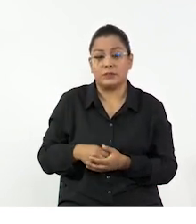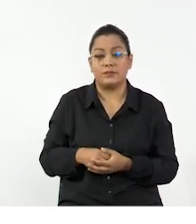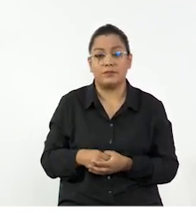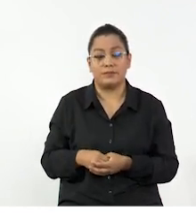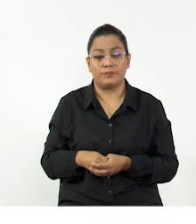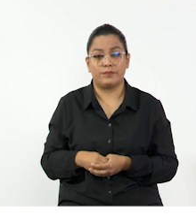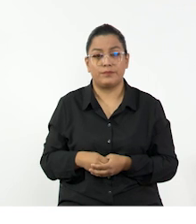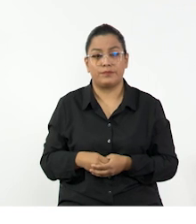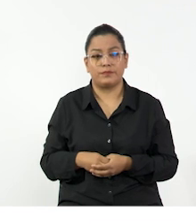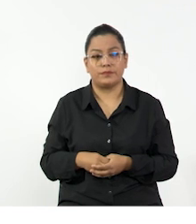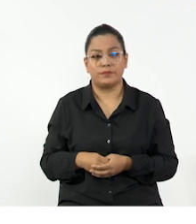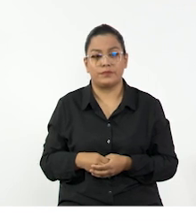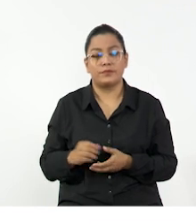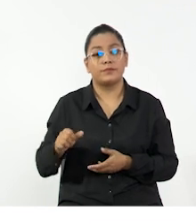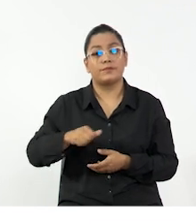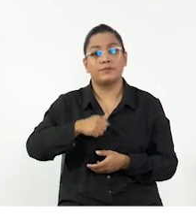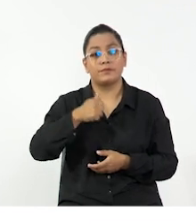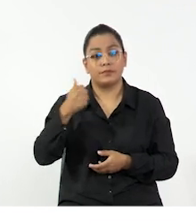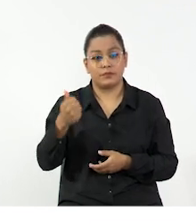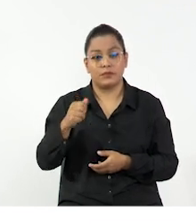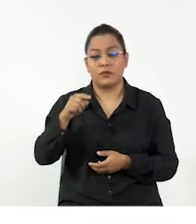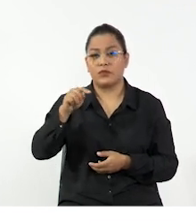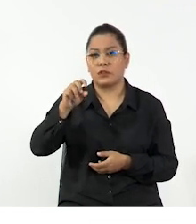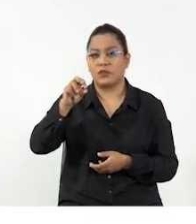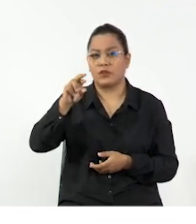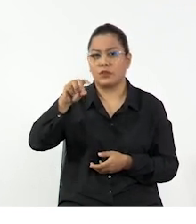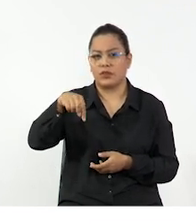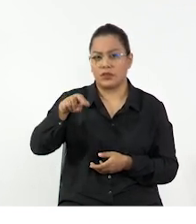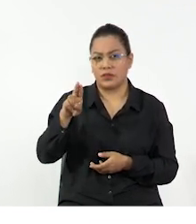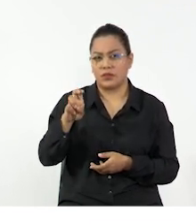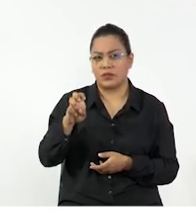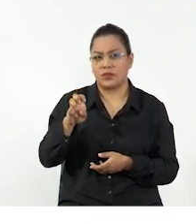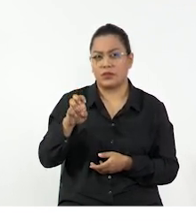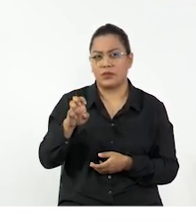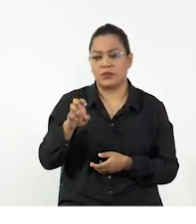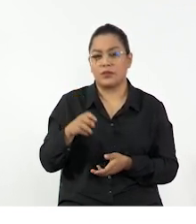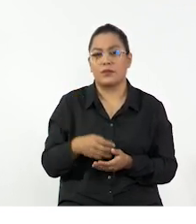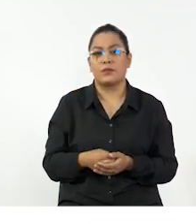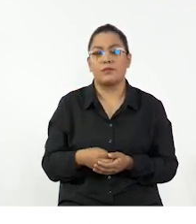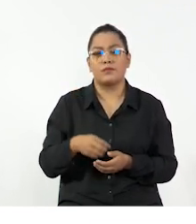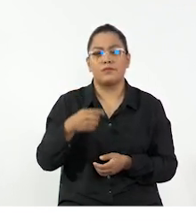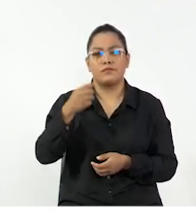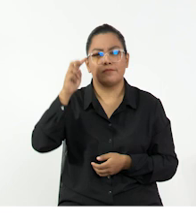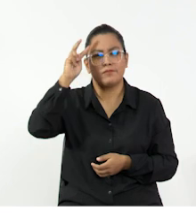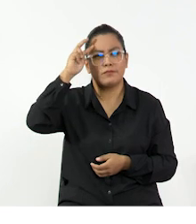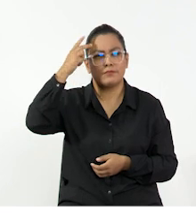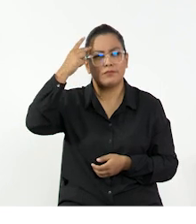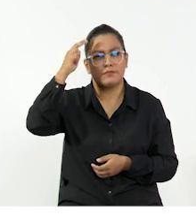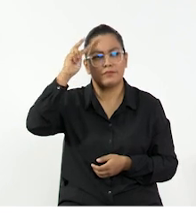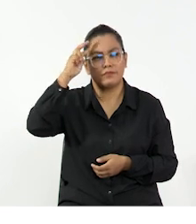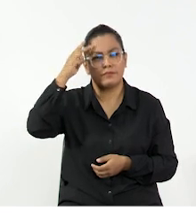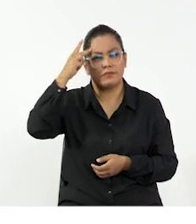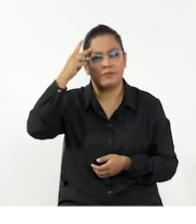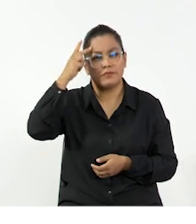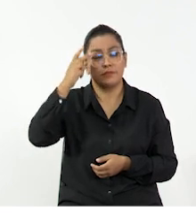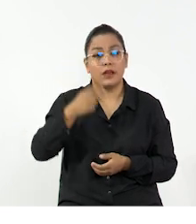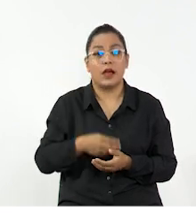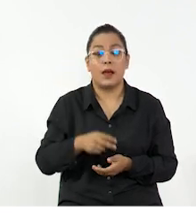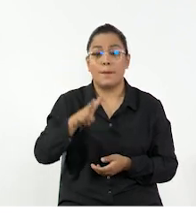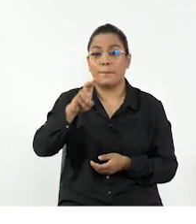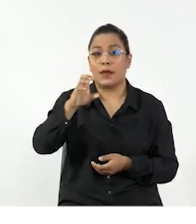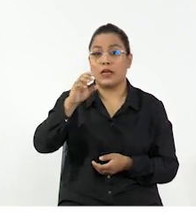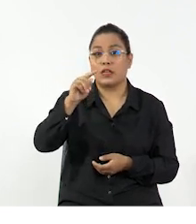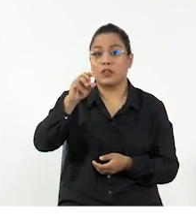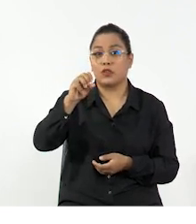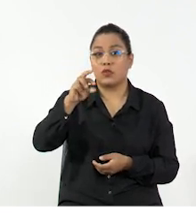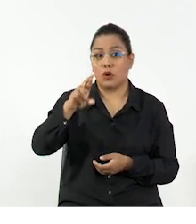aceleración, que es una magnitud vectorial. Por otro lado, el torque, que es un vector, lo definimos como el